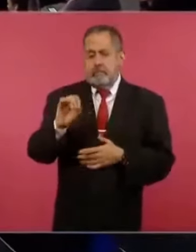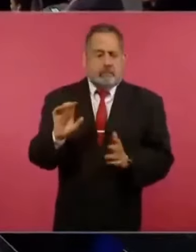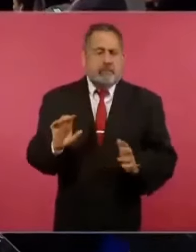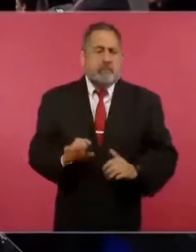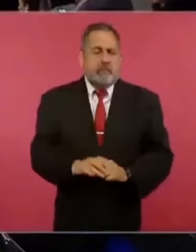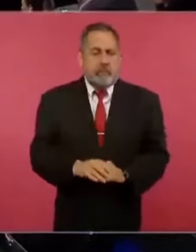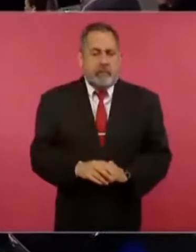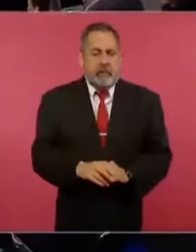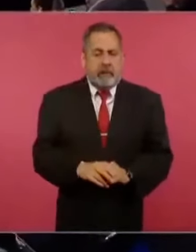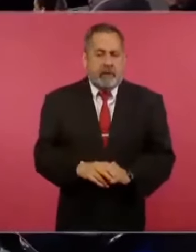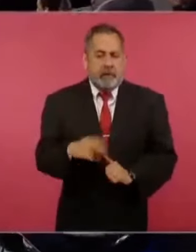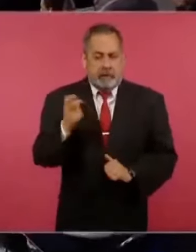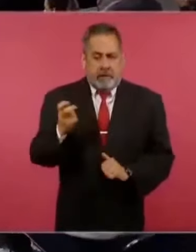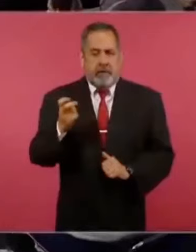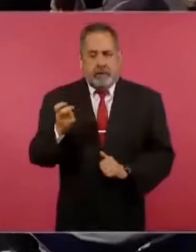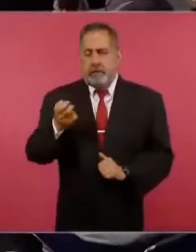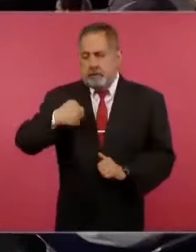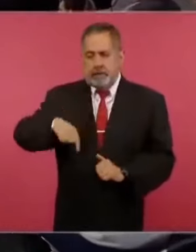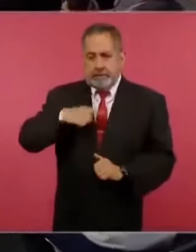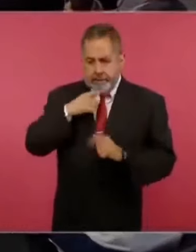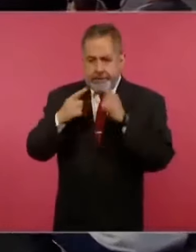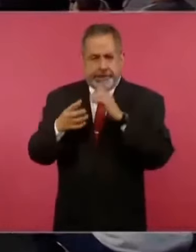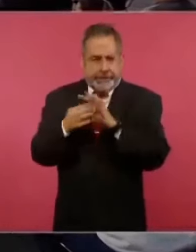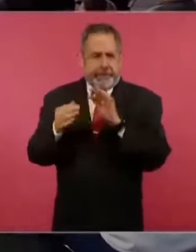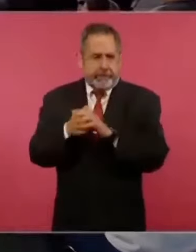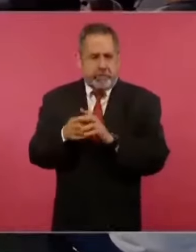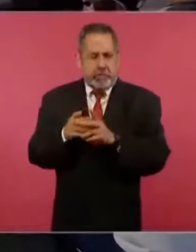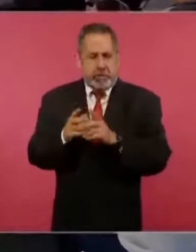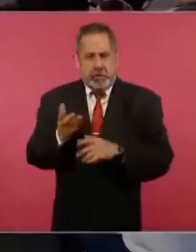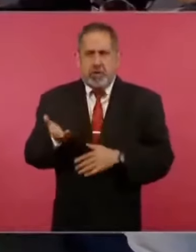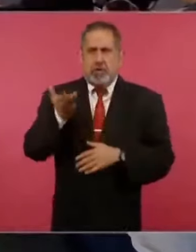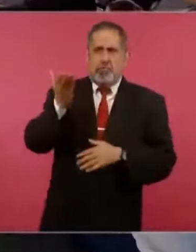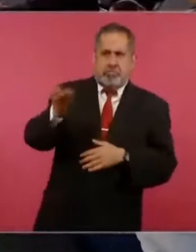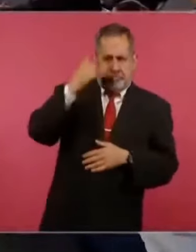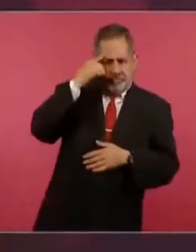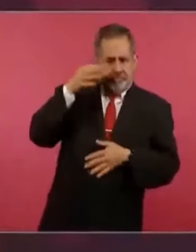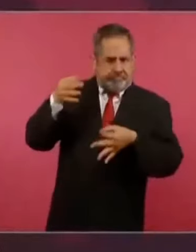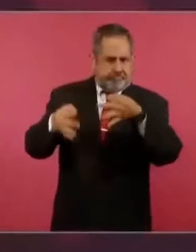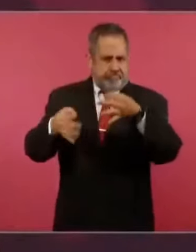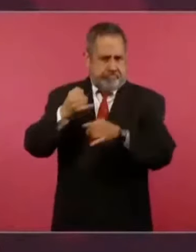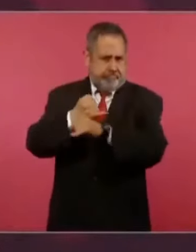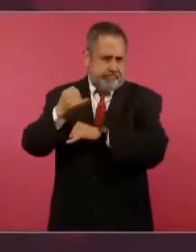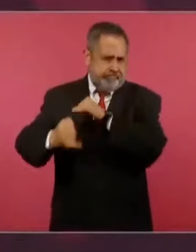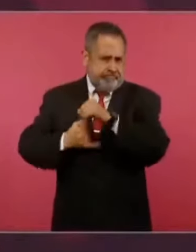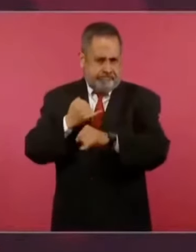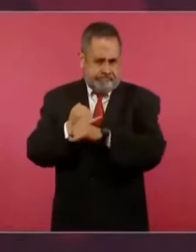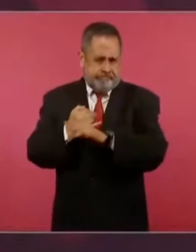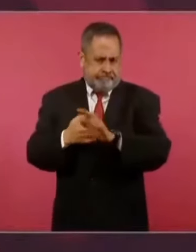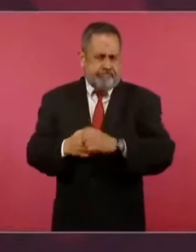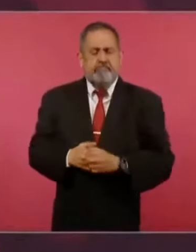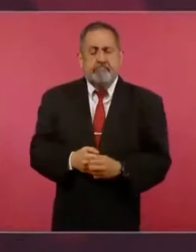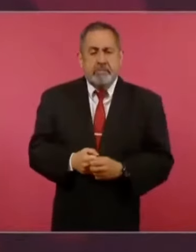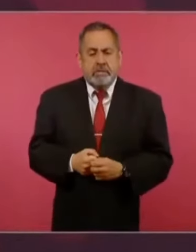Eso es lo que estamos planteando y queremos que